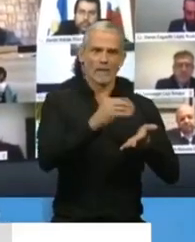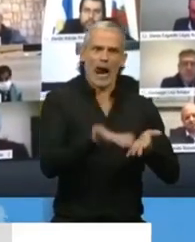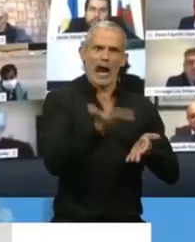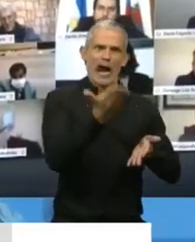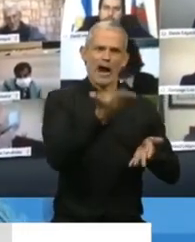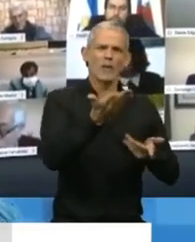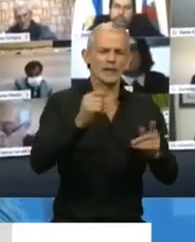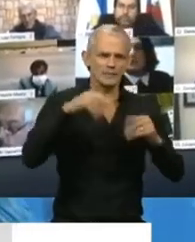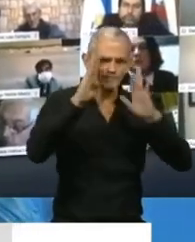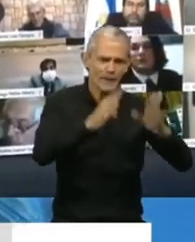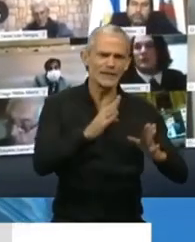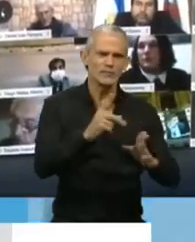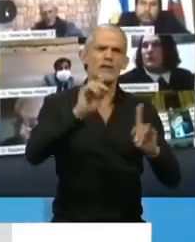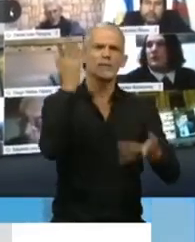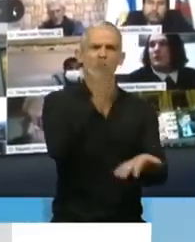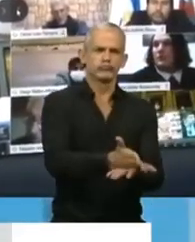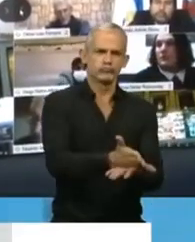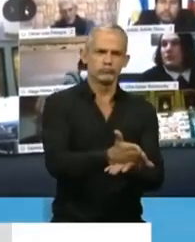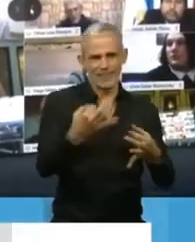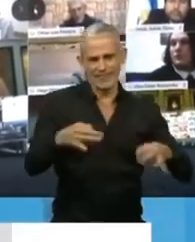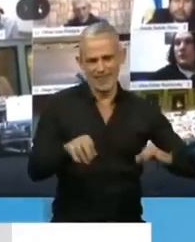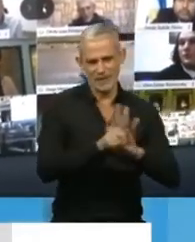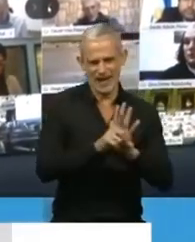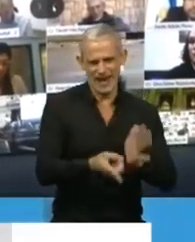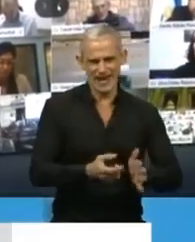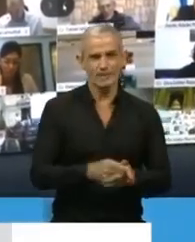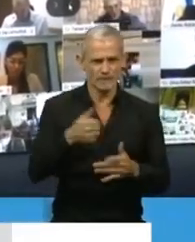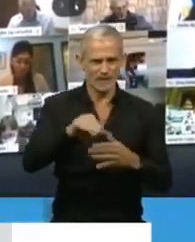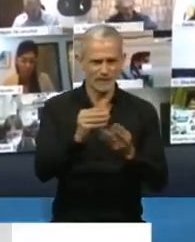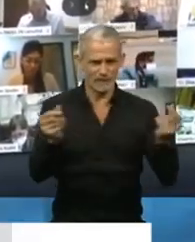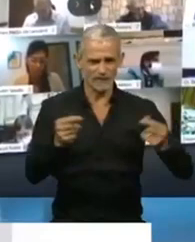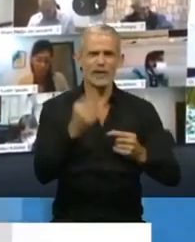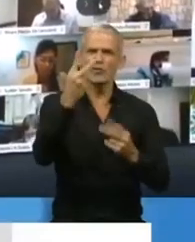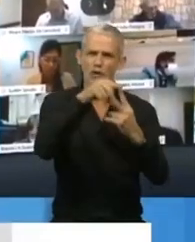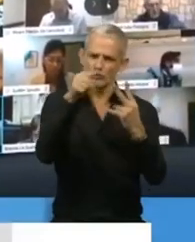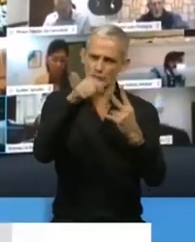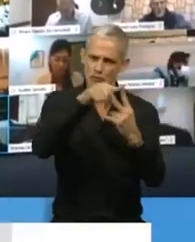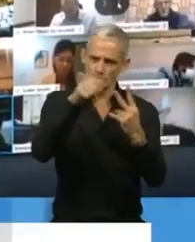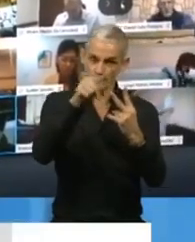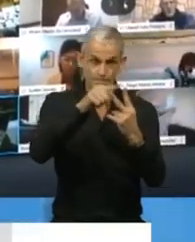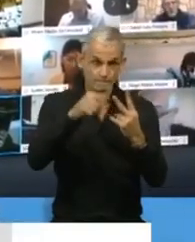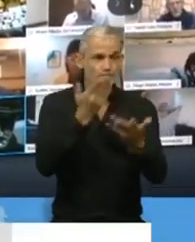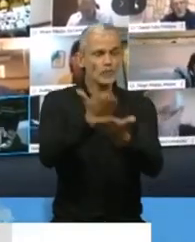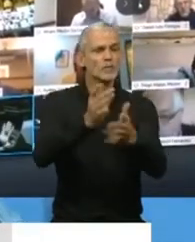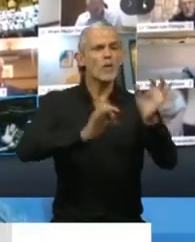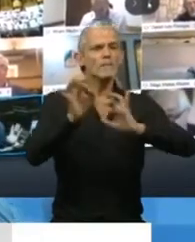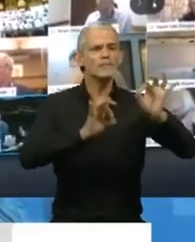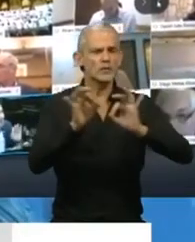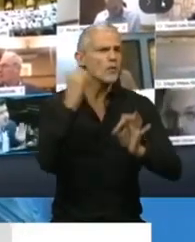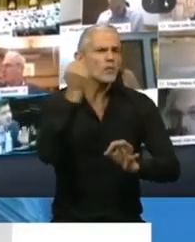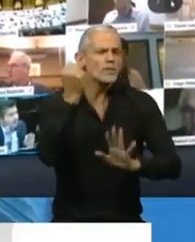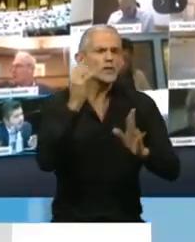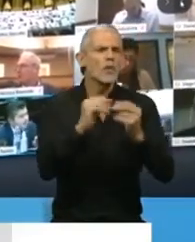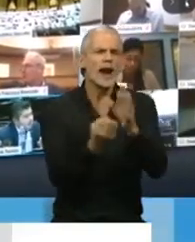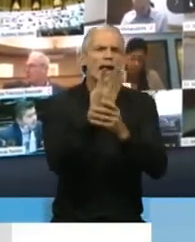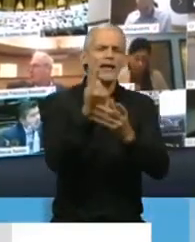donde tenemos que poner atención y que caiga todo el rigor de la ley. Voy a ir concluyendo, Presidente. Dos cuestiones nomás. Hemos presentado un proyecto que es muy importante,